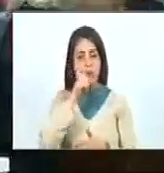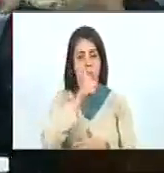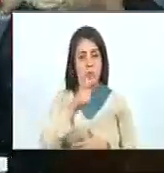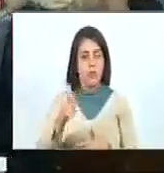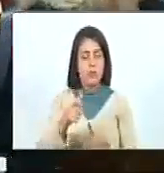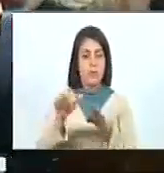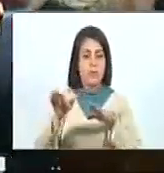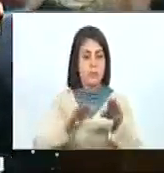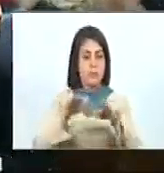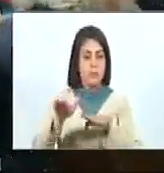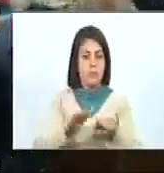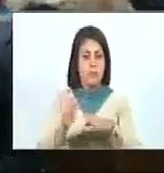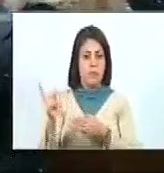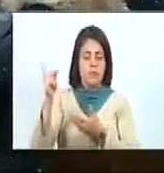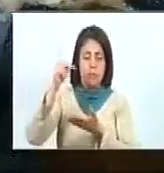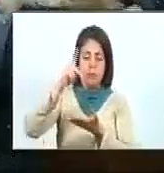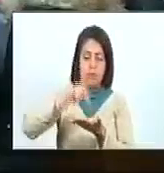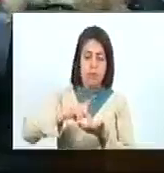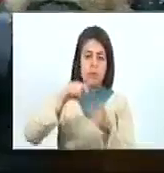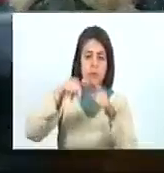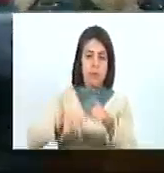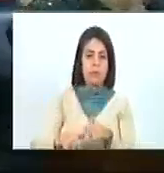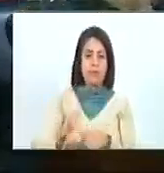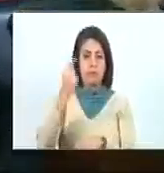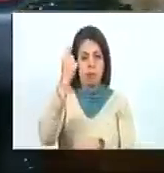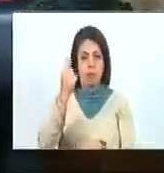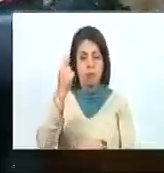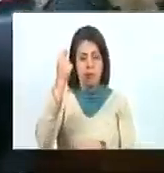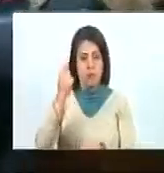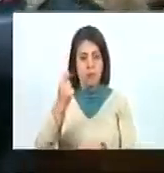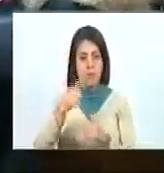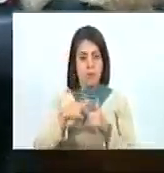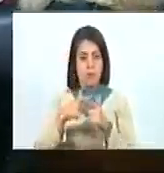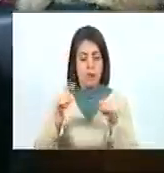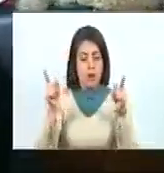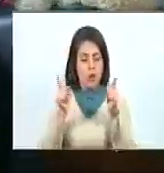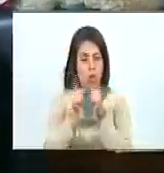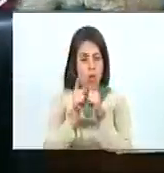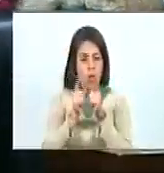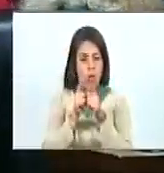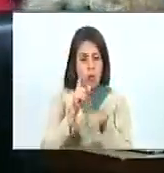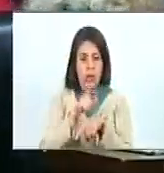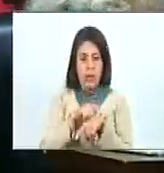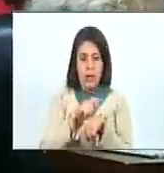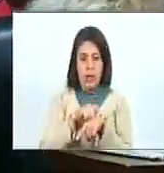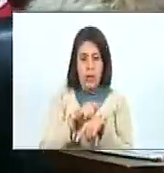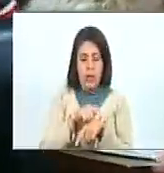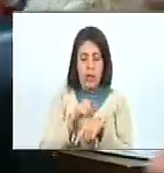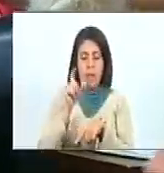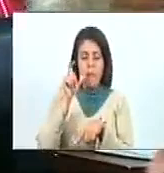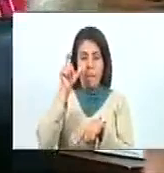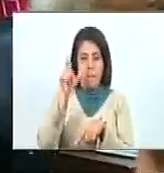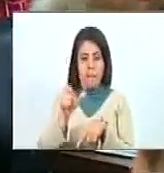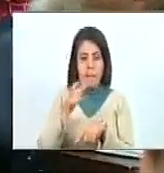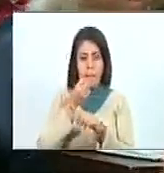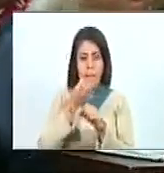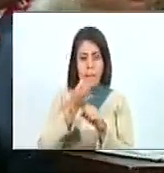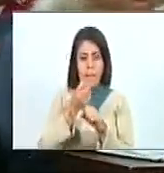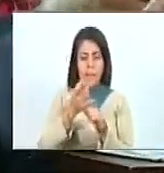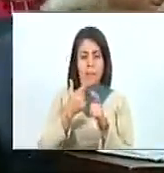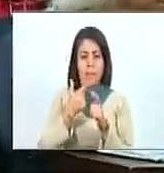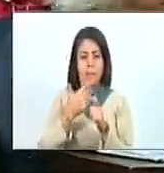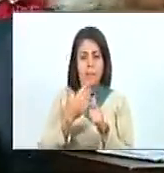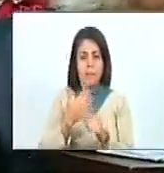cogedeño al cual vengo y soy electa diputada. Quise tomar este derecho de palabra para solicitar